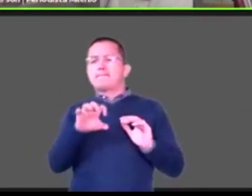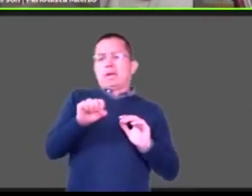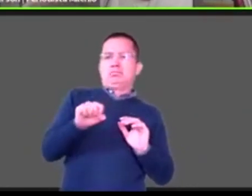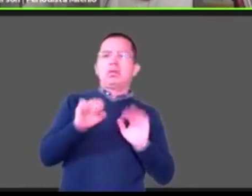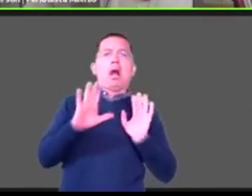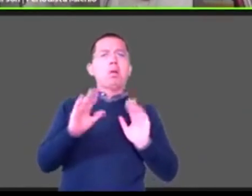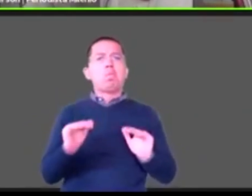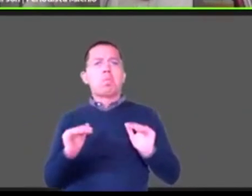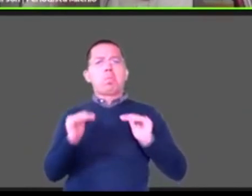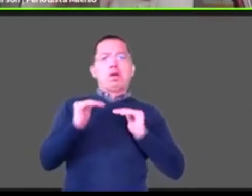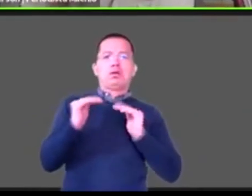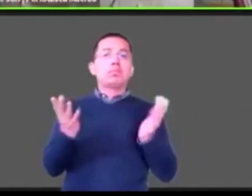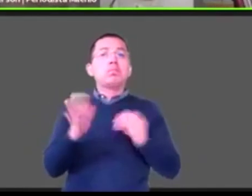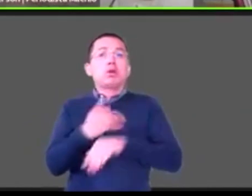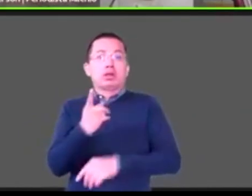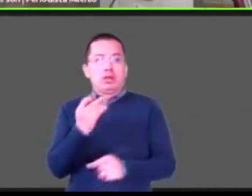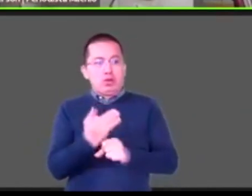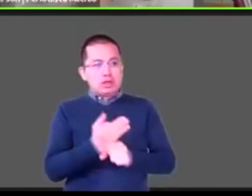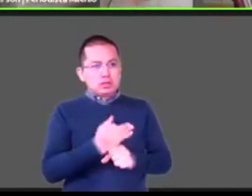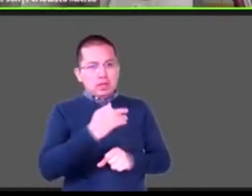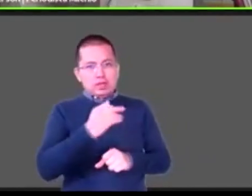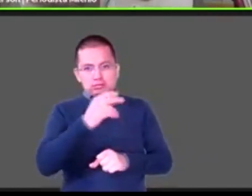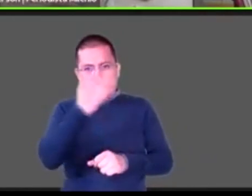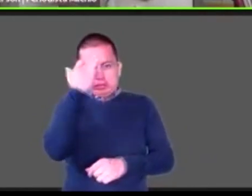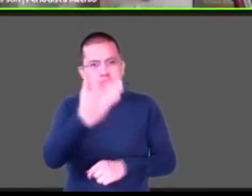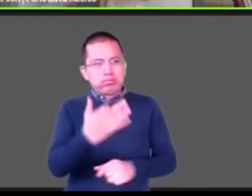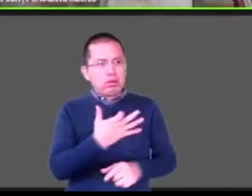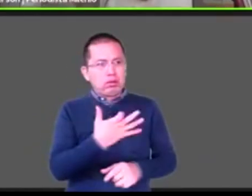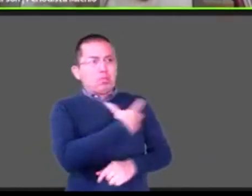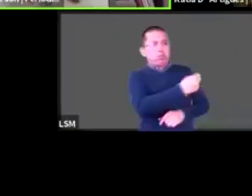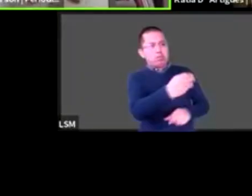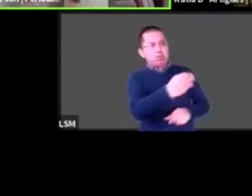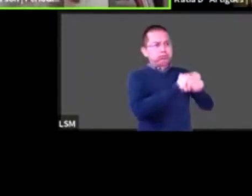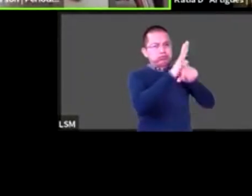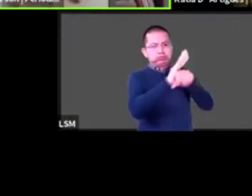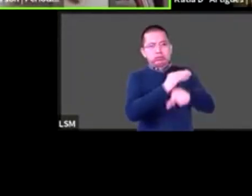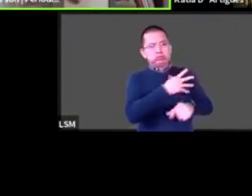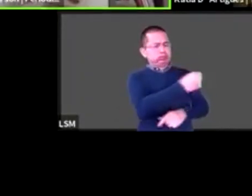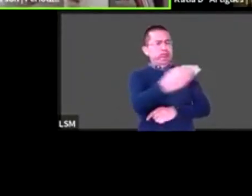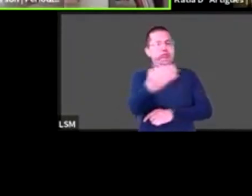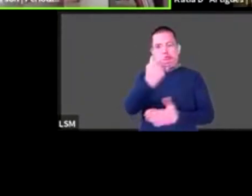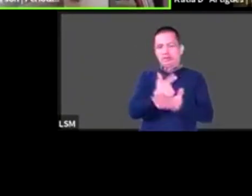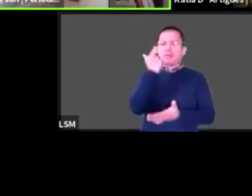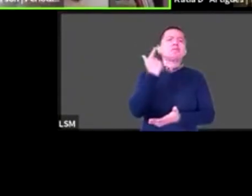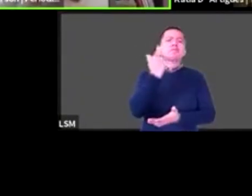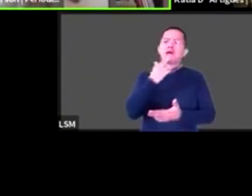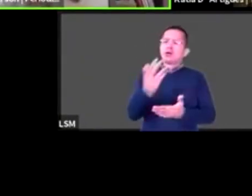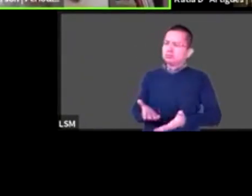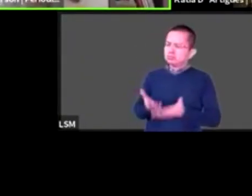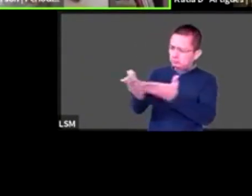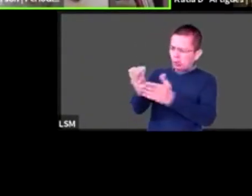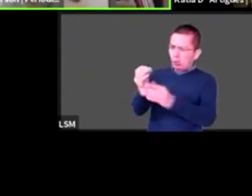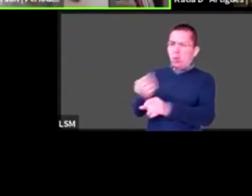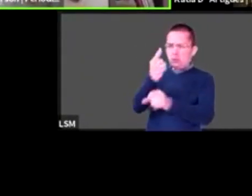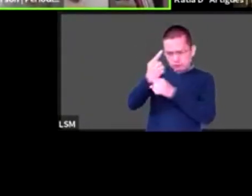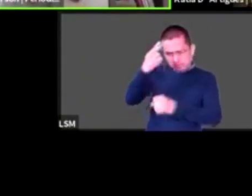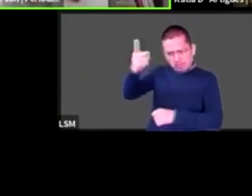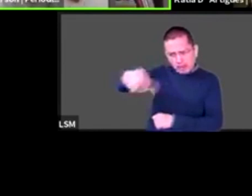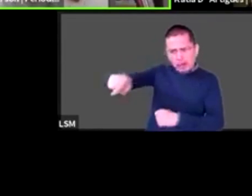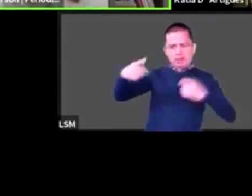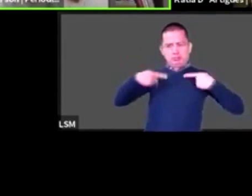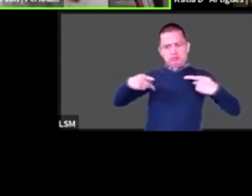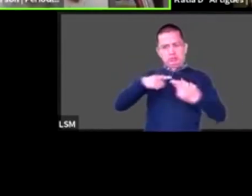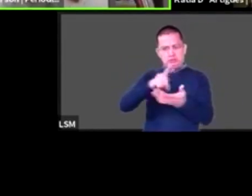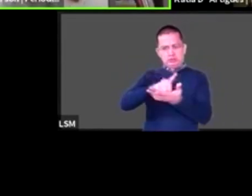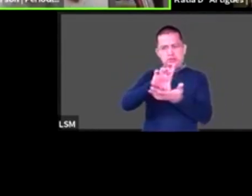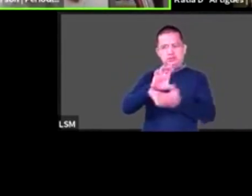darles la oportunidad de tener esto. Y, como yo sé que los tres son activistas, son conferencistas y conocen muy bien la situación de la